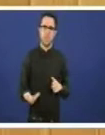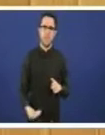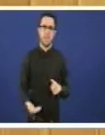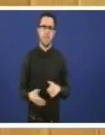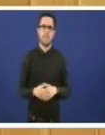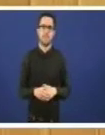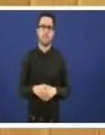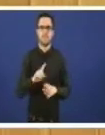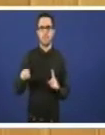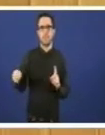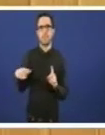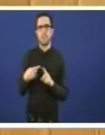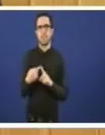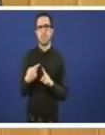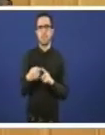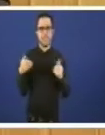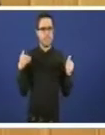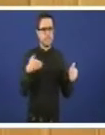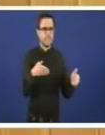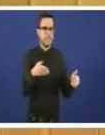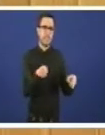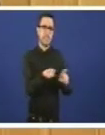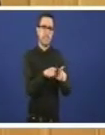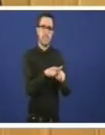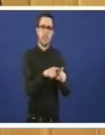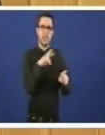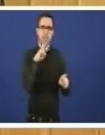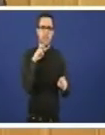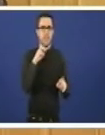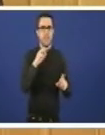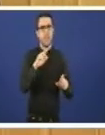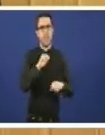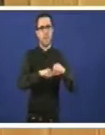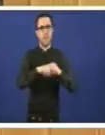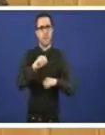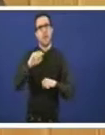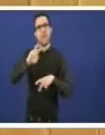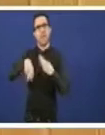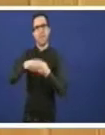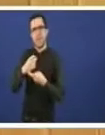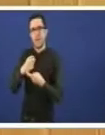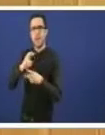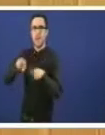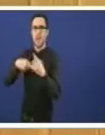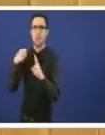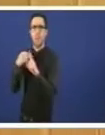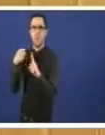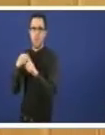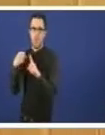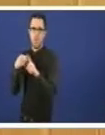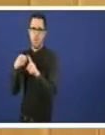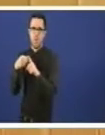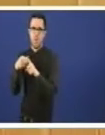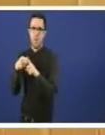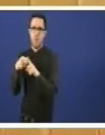contempla a valorización material através da compostaje a reciclase a reutilización e como